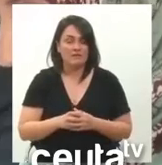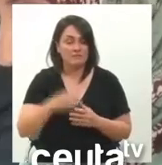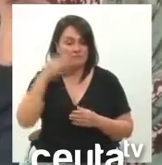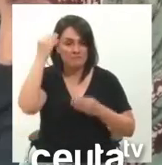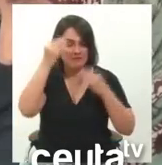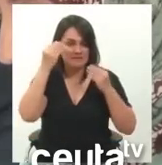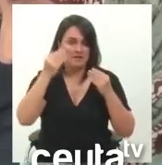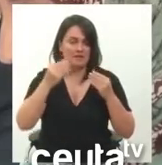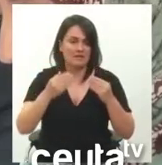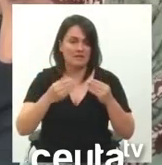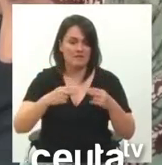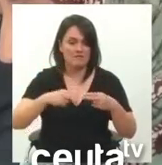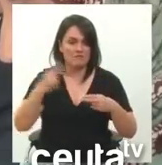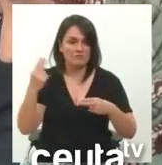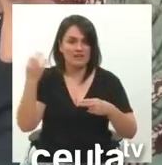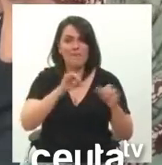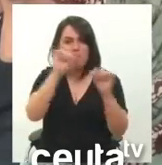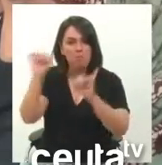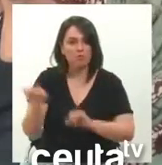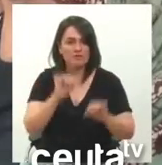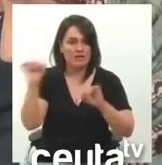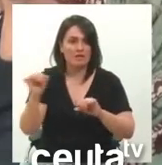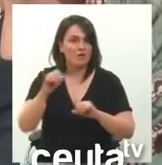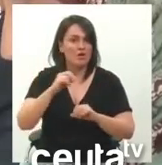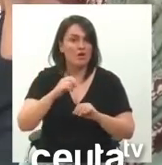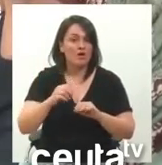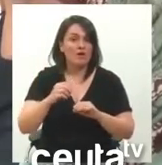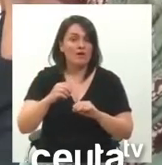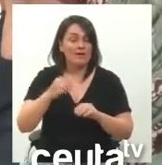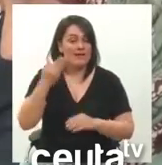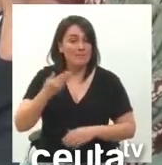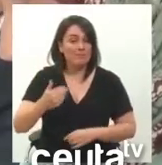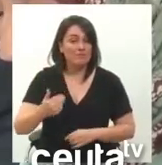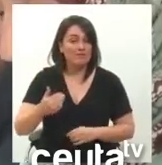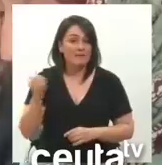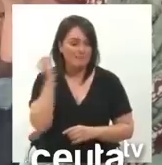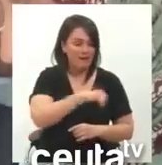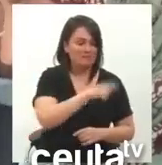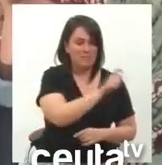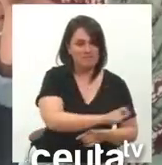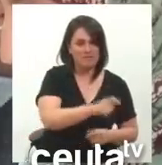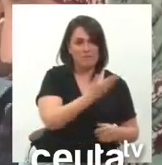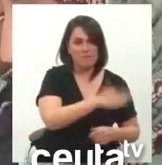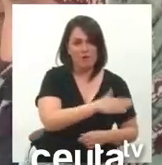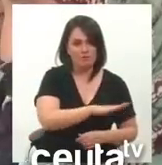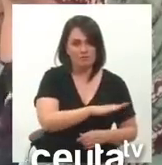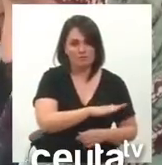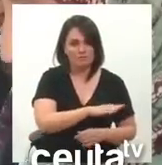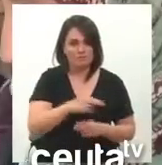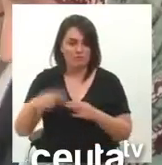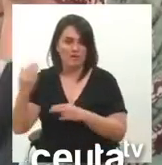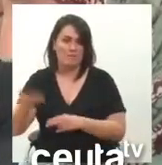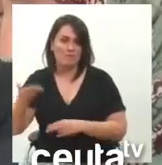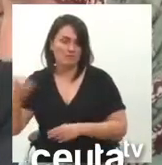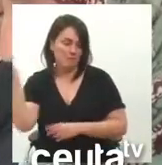matando a quienes huyen de la miseria y de la guerra, los muertos de la frontera de Melilla, les parece que están muy